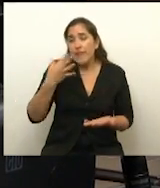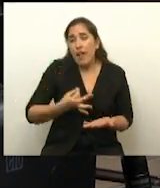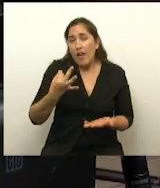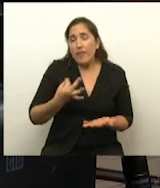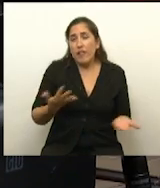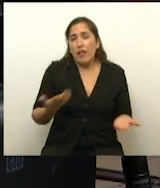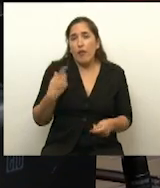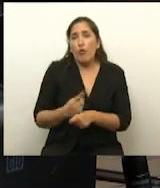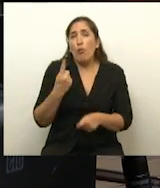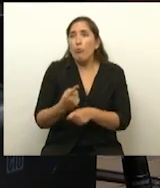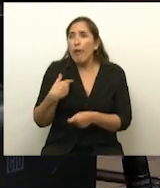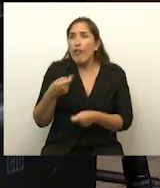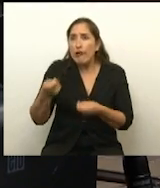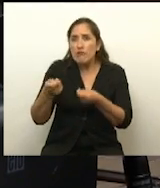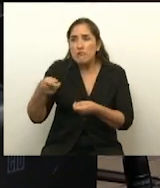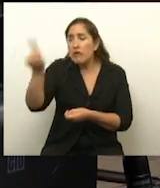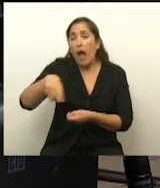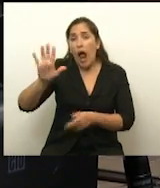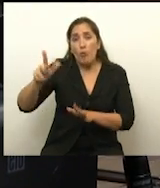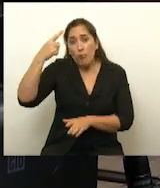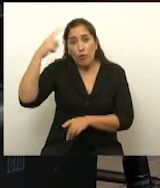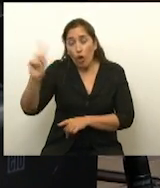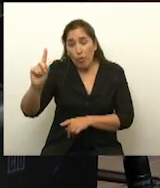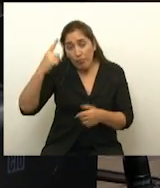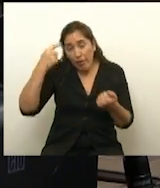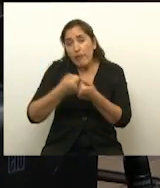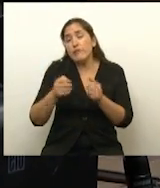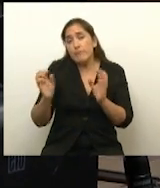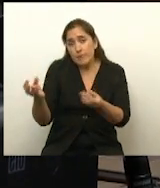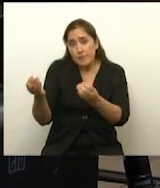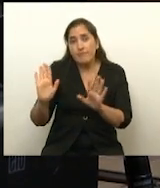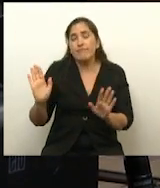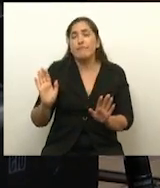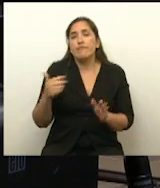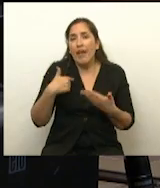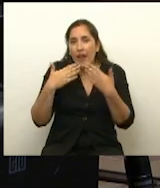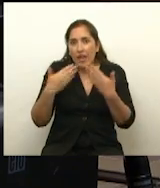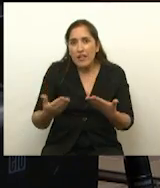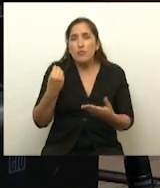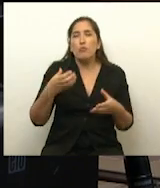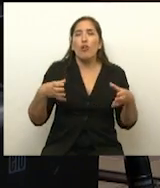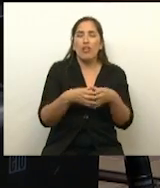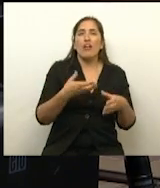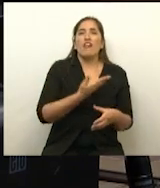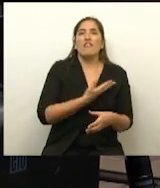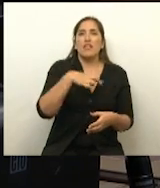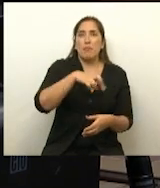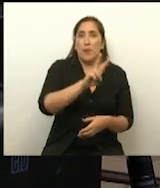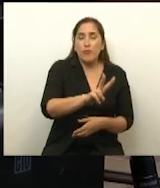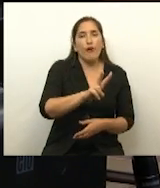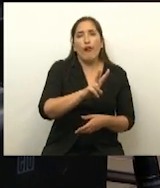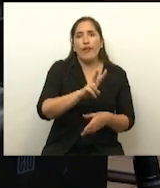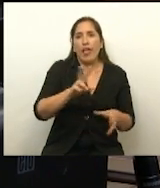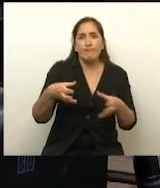pretender que voten lo que no consideran, pero yo agradezco, y esta es una cuestión, porque el Frente para la Victoria se retiró de esta sesión,